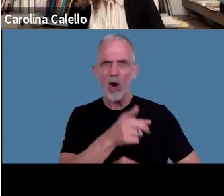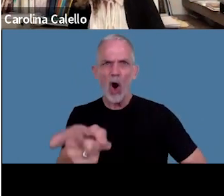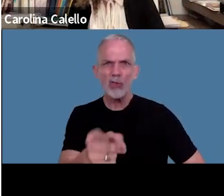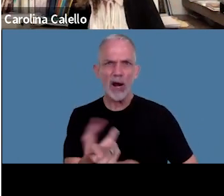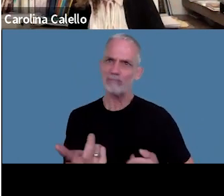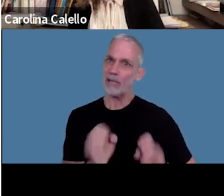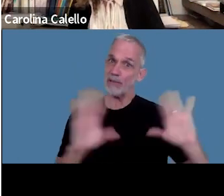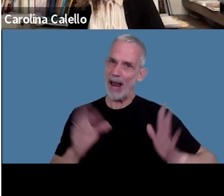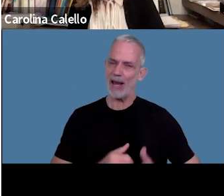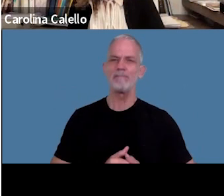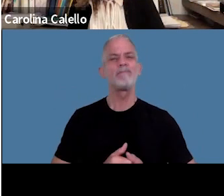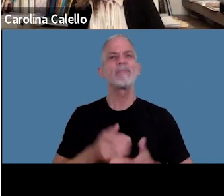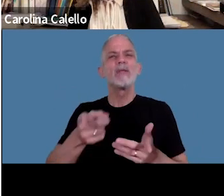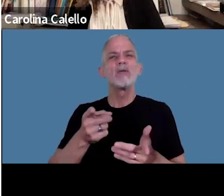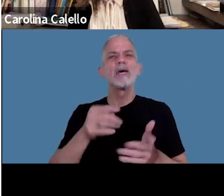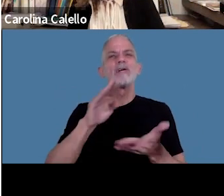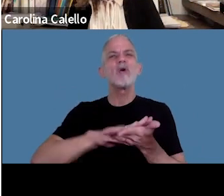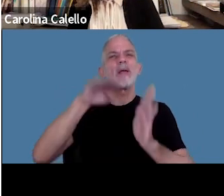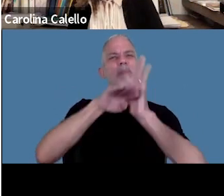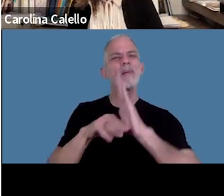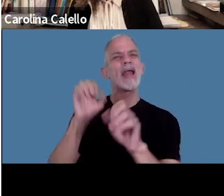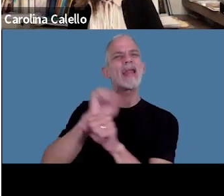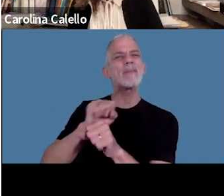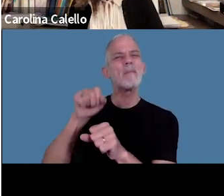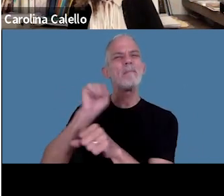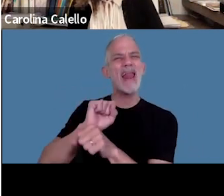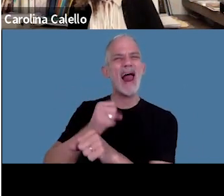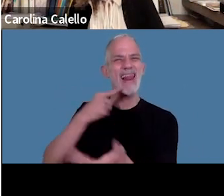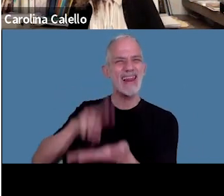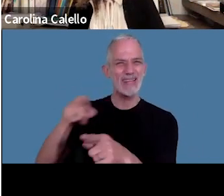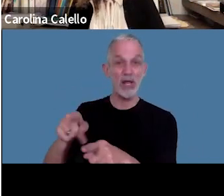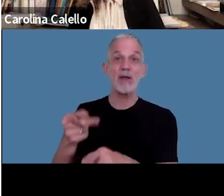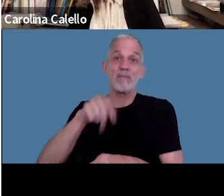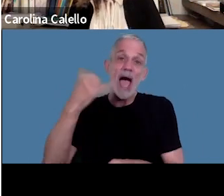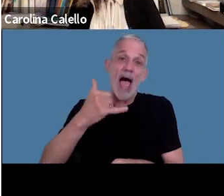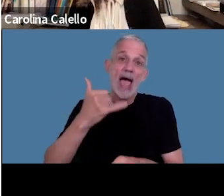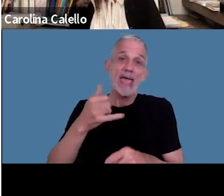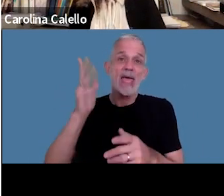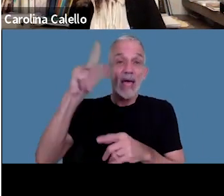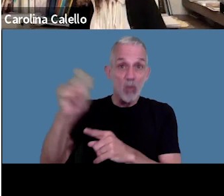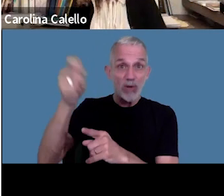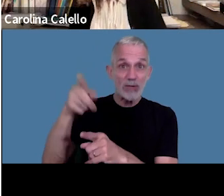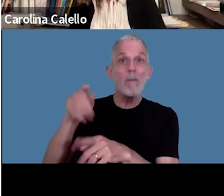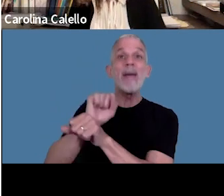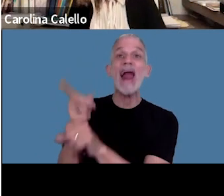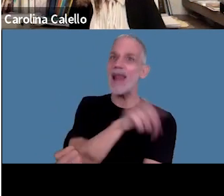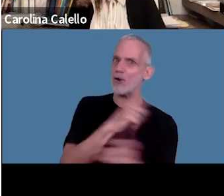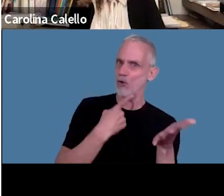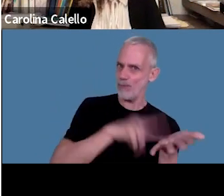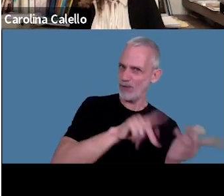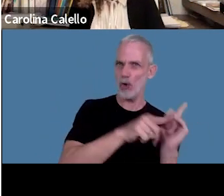y con relación al régimen penal tributario también lo que se observa es que cuando hay causas penales que